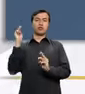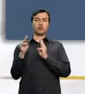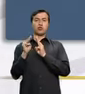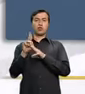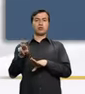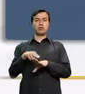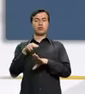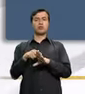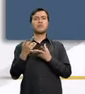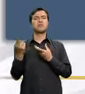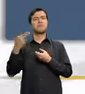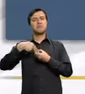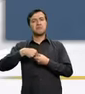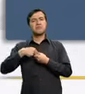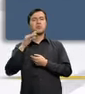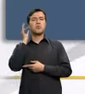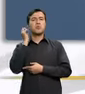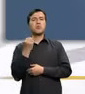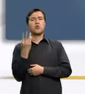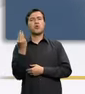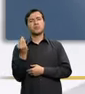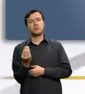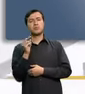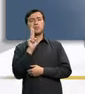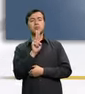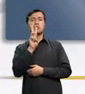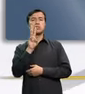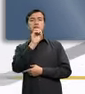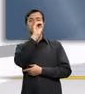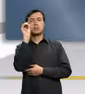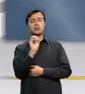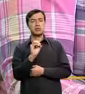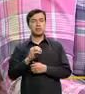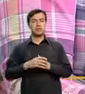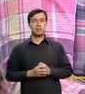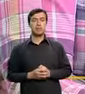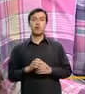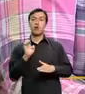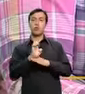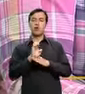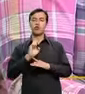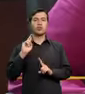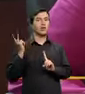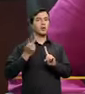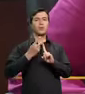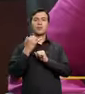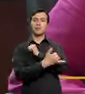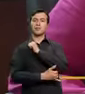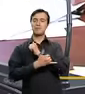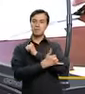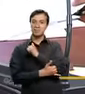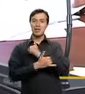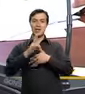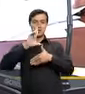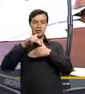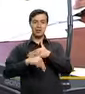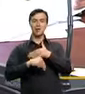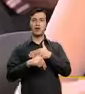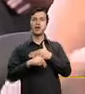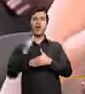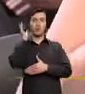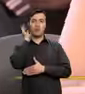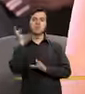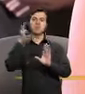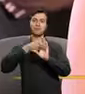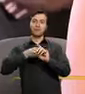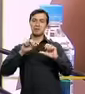antiguo Congreso Nacional en que la presencia femenina apenas llegó al 26%. Ecuador es el segundo país en América Latina